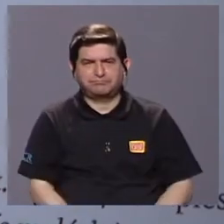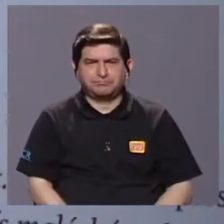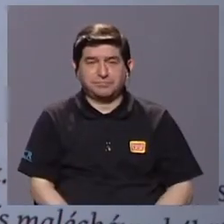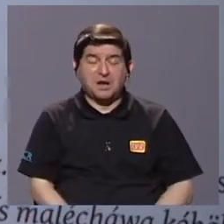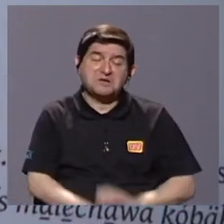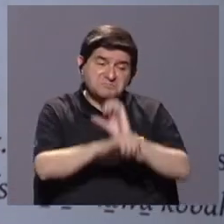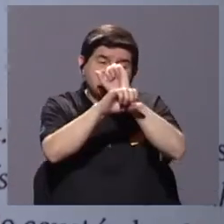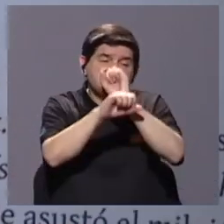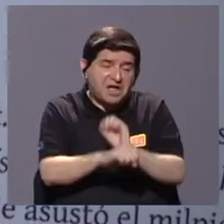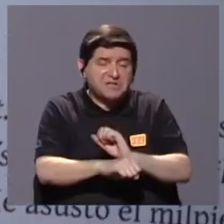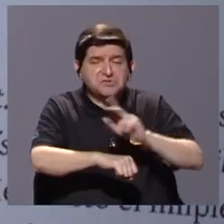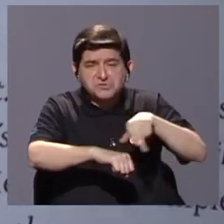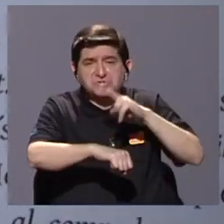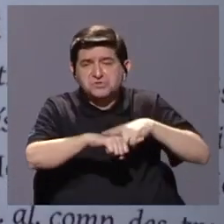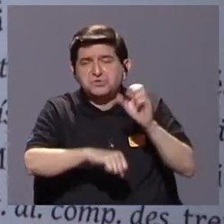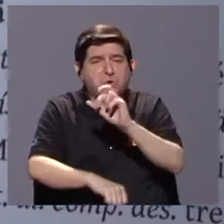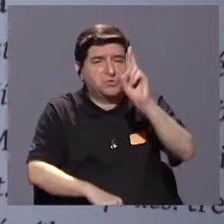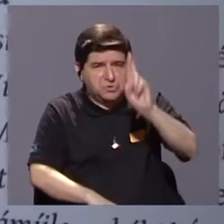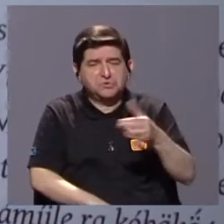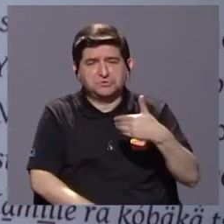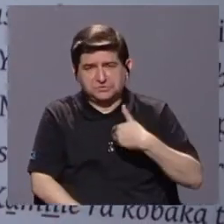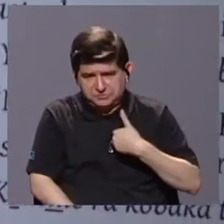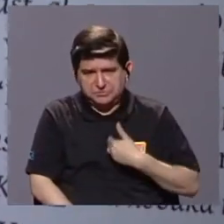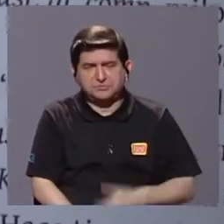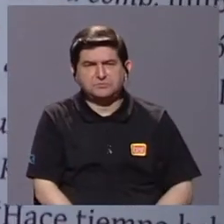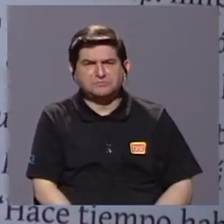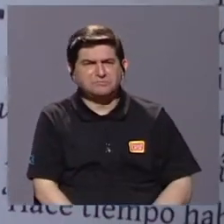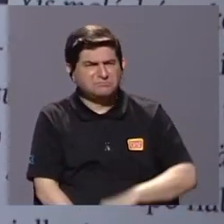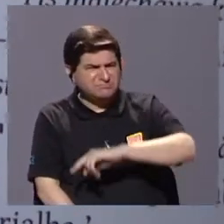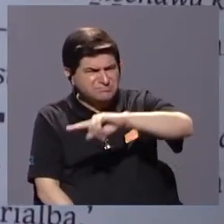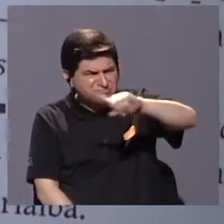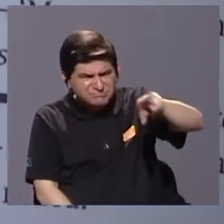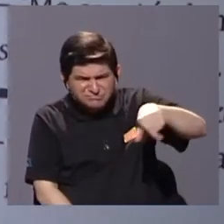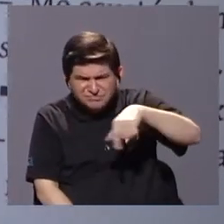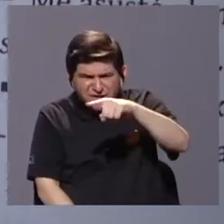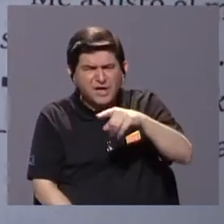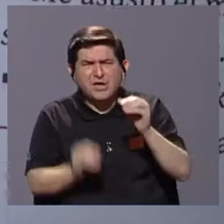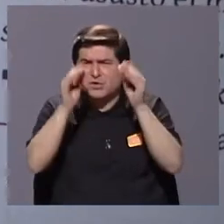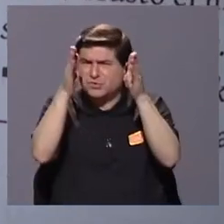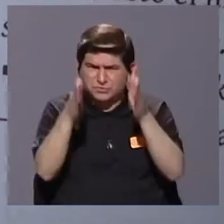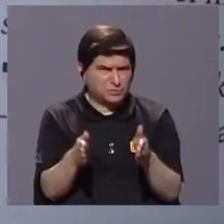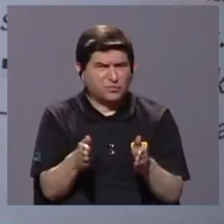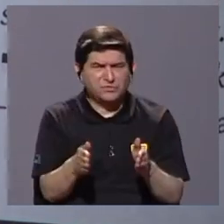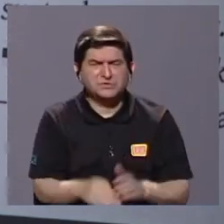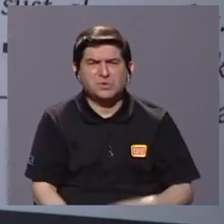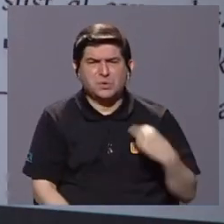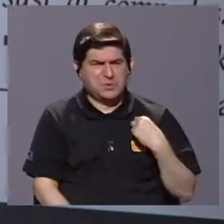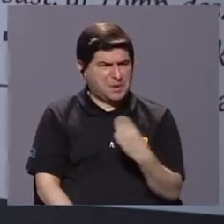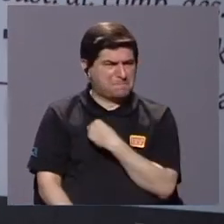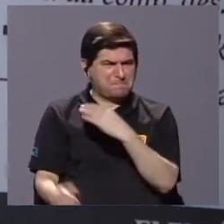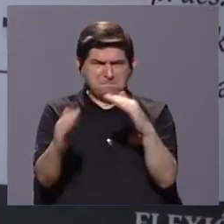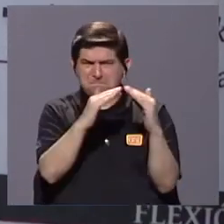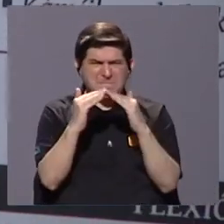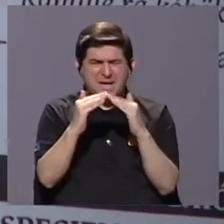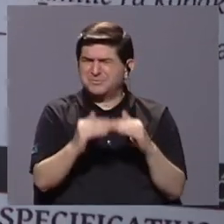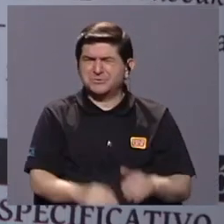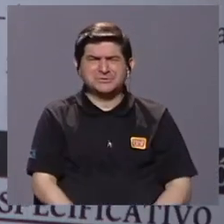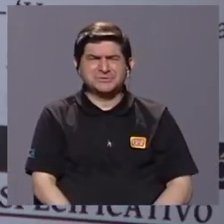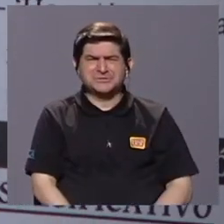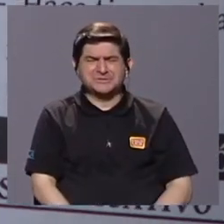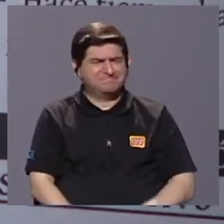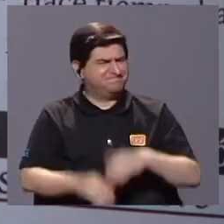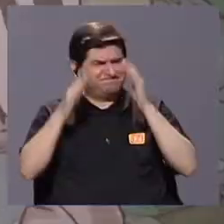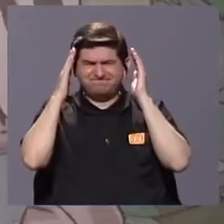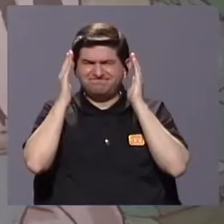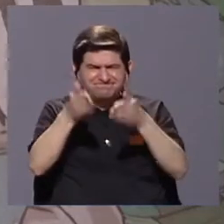era la tradición en Costa Rica, y ellos, los maestros, los miembros de la comunidad, más bien se volcaron